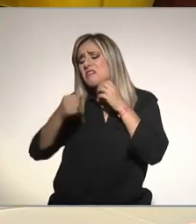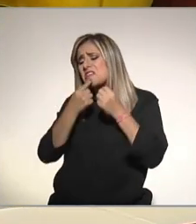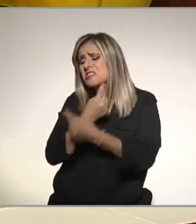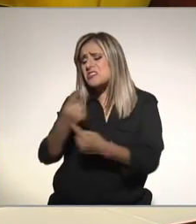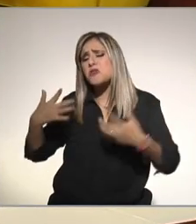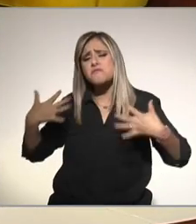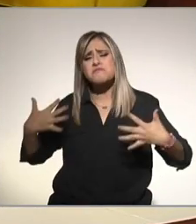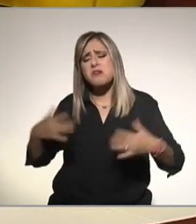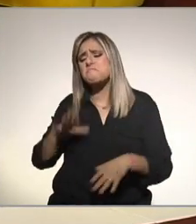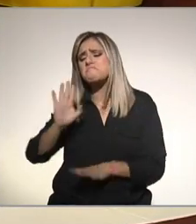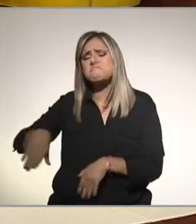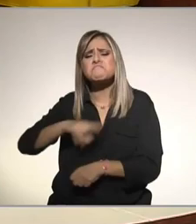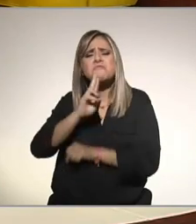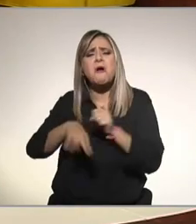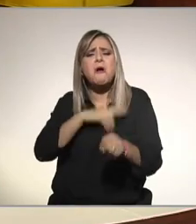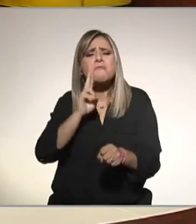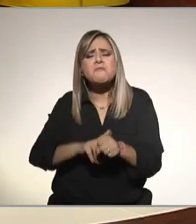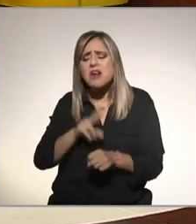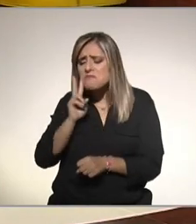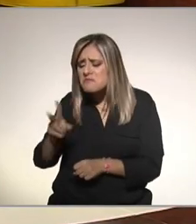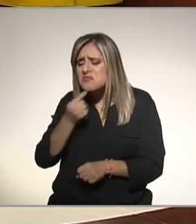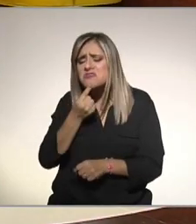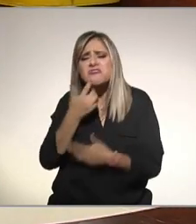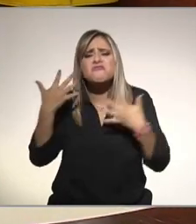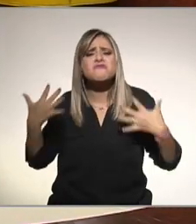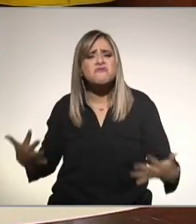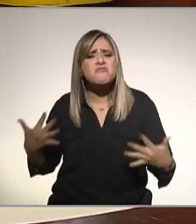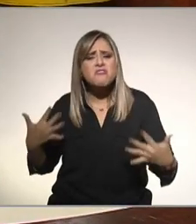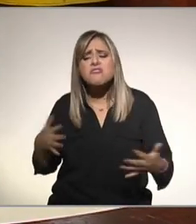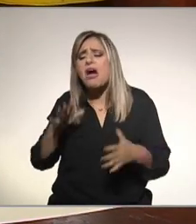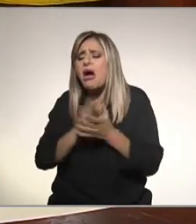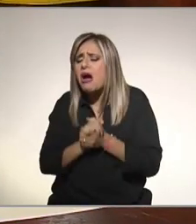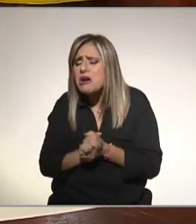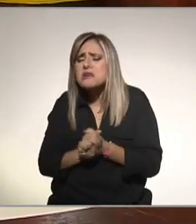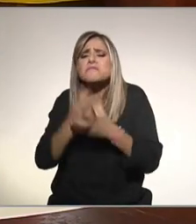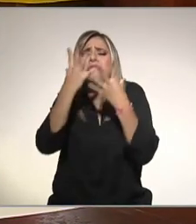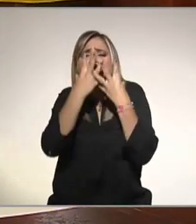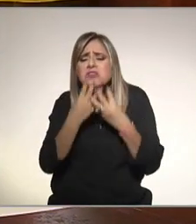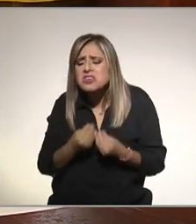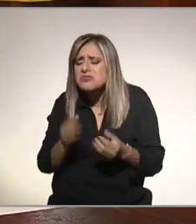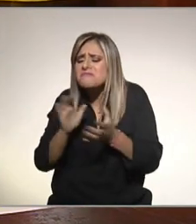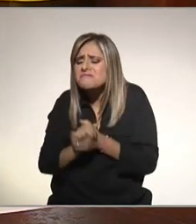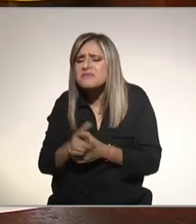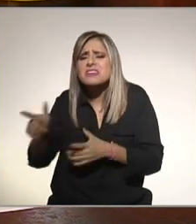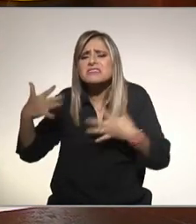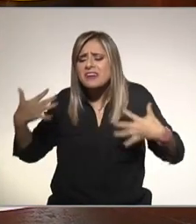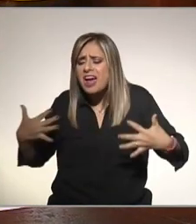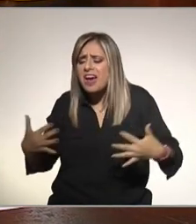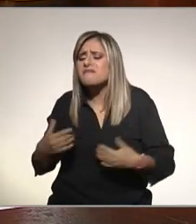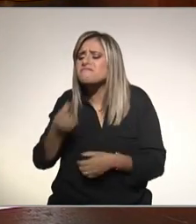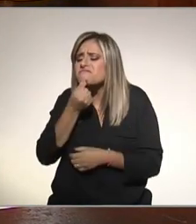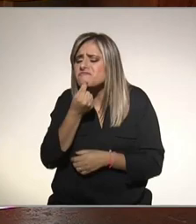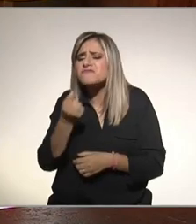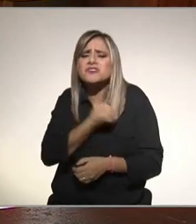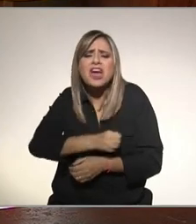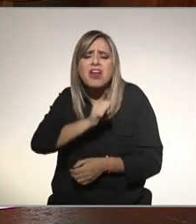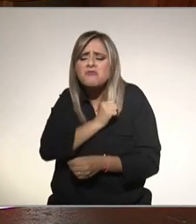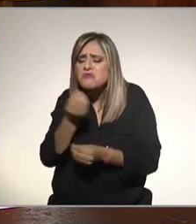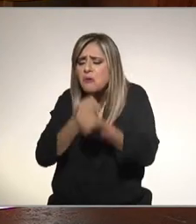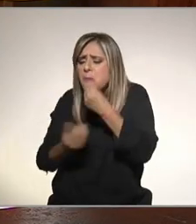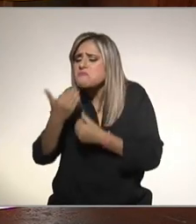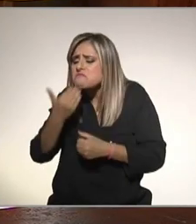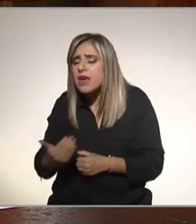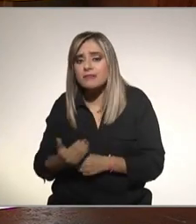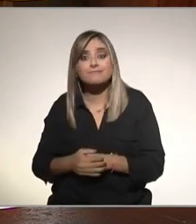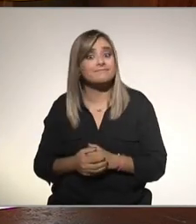claramente un niño que tiene sobrepeso el niño que le decíamos hay que monada ese niño gordito no está sano y esto hay que yo creo que es bien importante